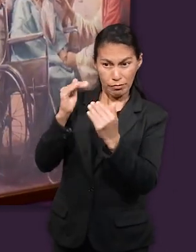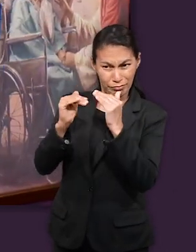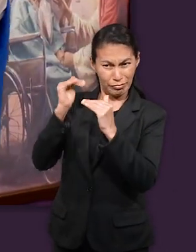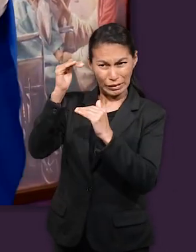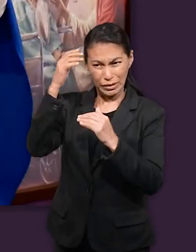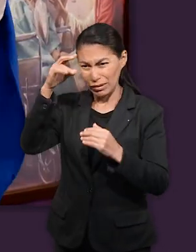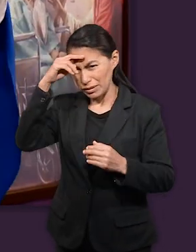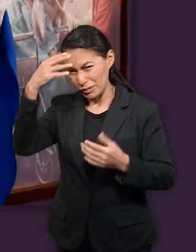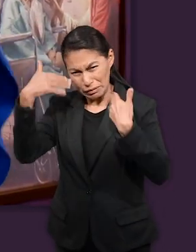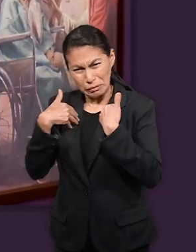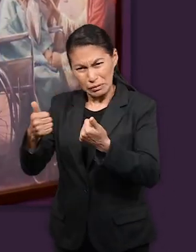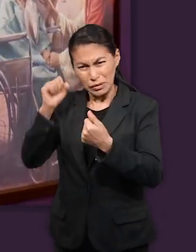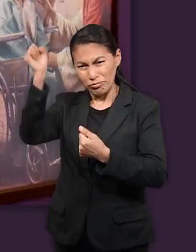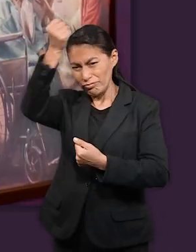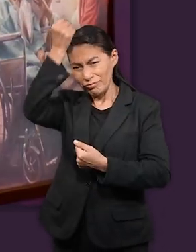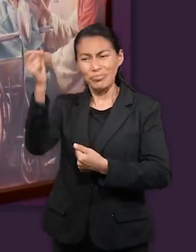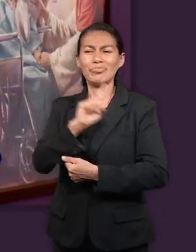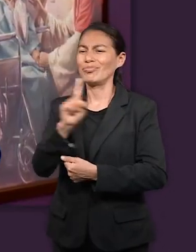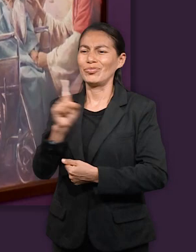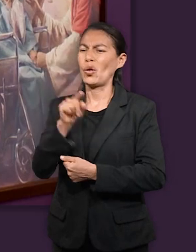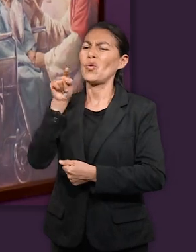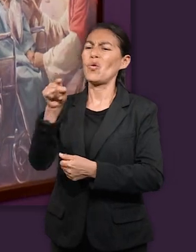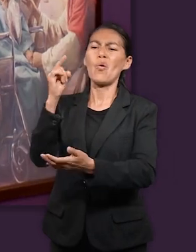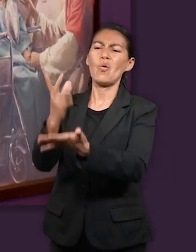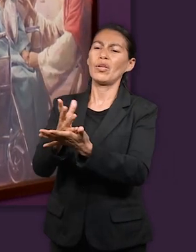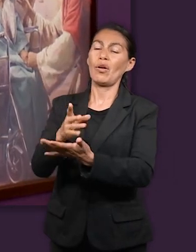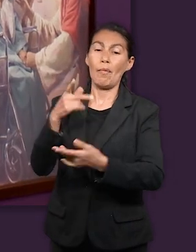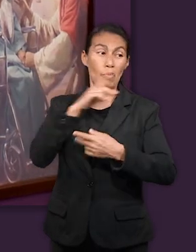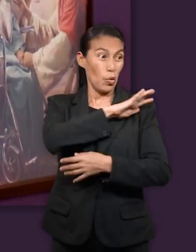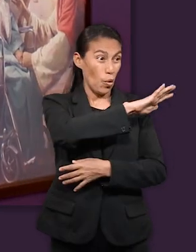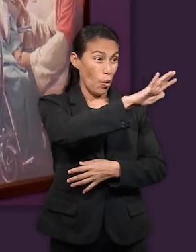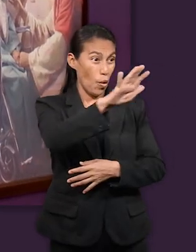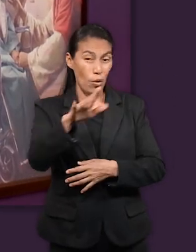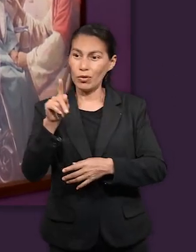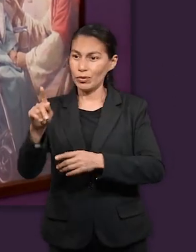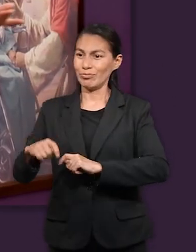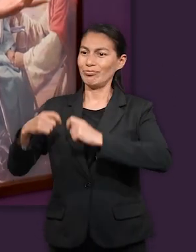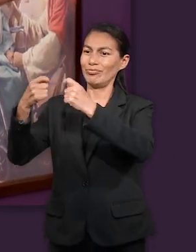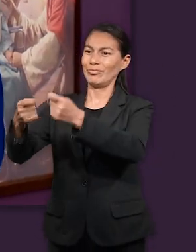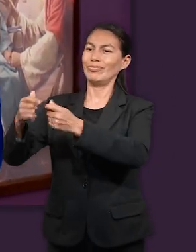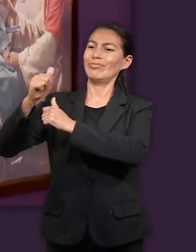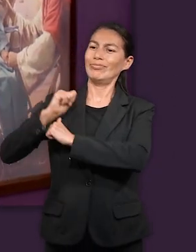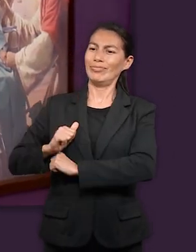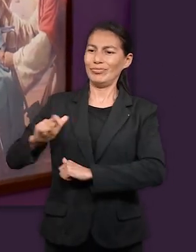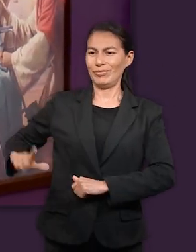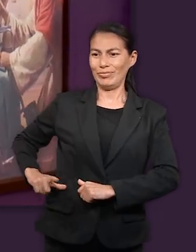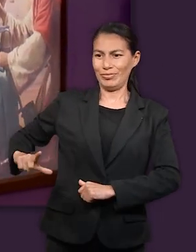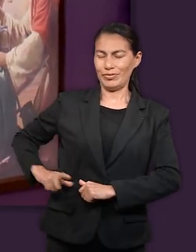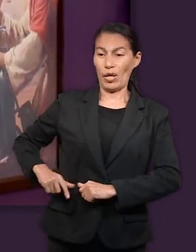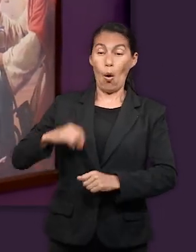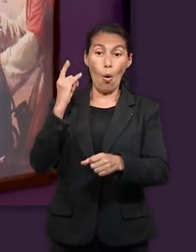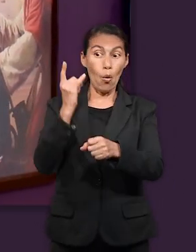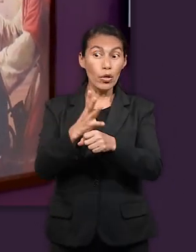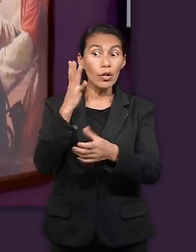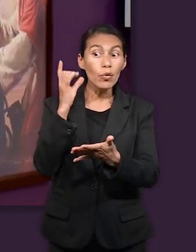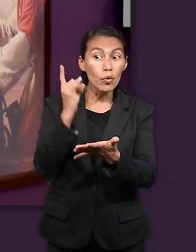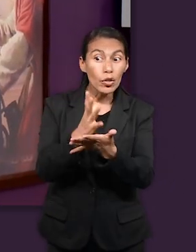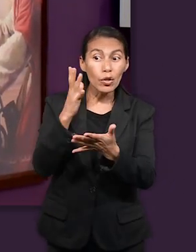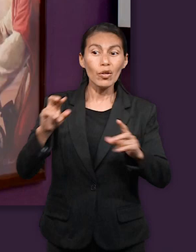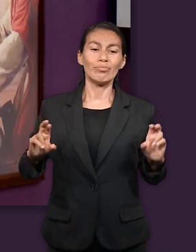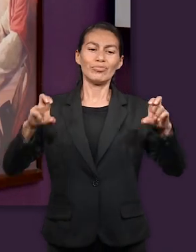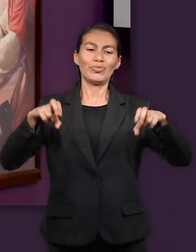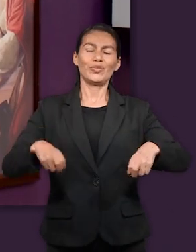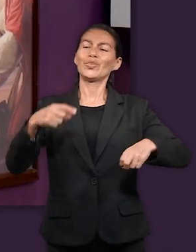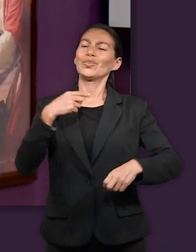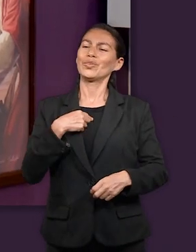ni sabio como tú. Tú estarás a cargo de mi casa y todo mi pueblo será gobernado bajo tus